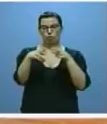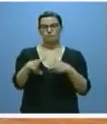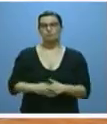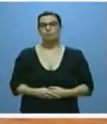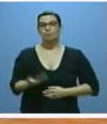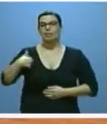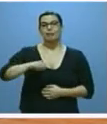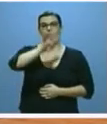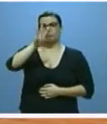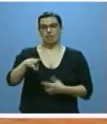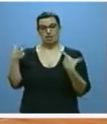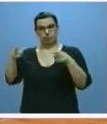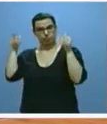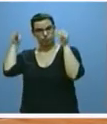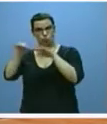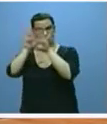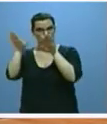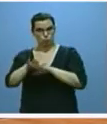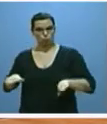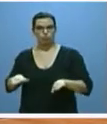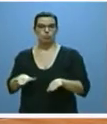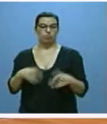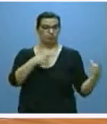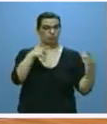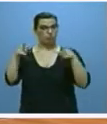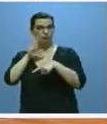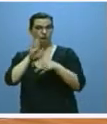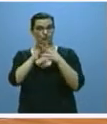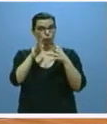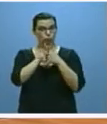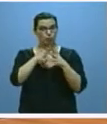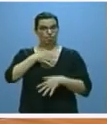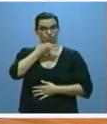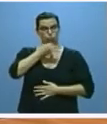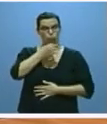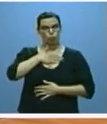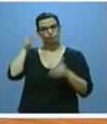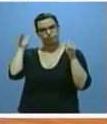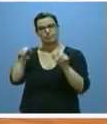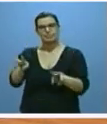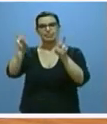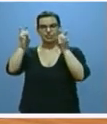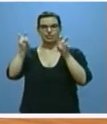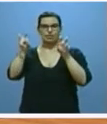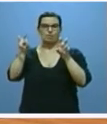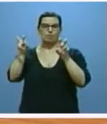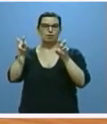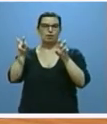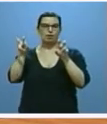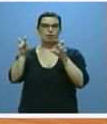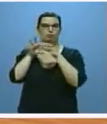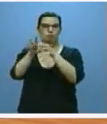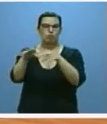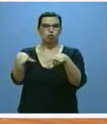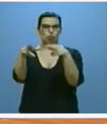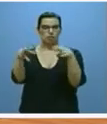y último apartado en el que estructuro mi intervención y que es precisamente el referido al conjunto de las cuestiones